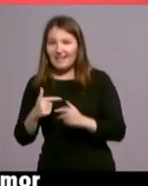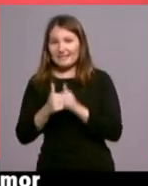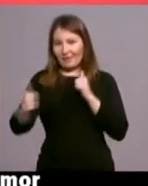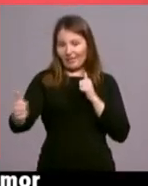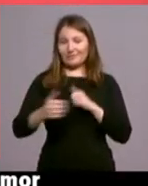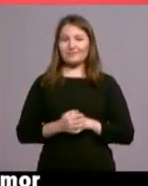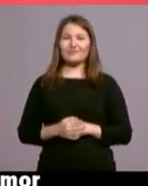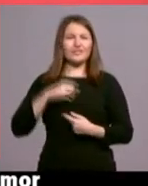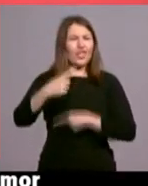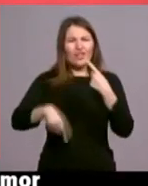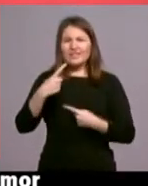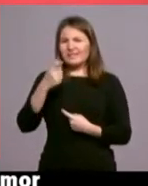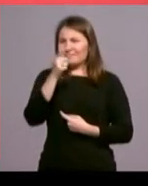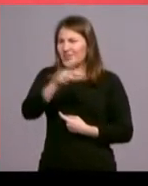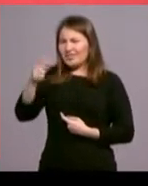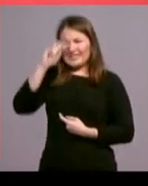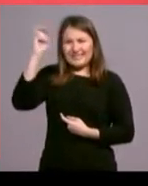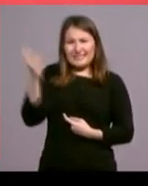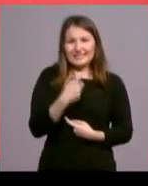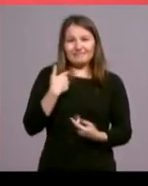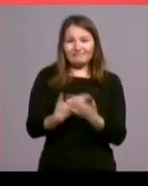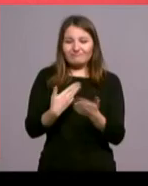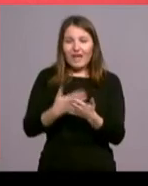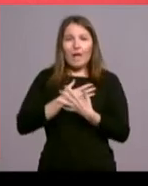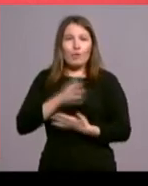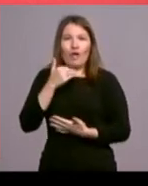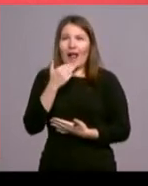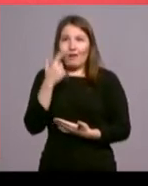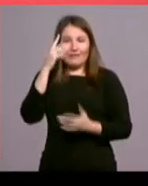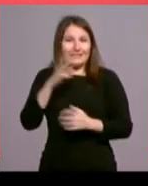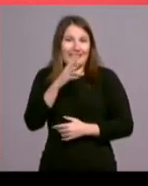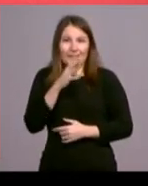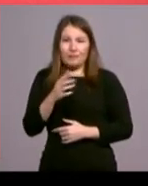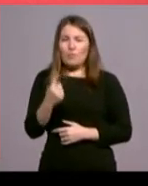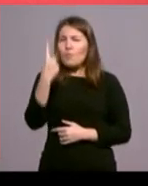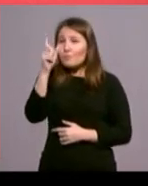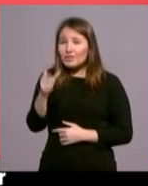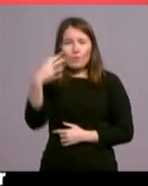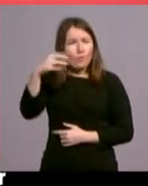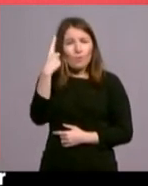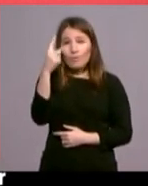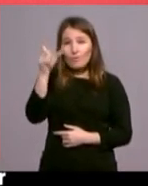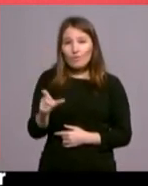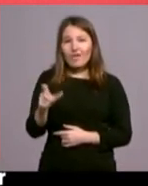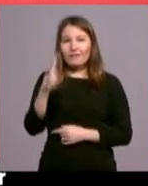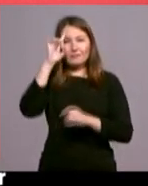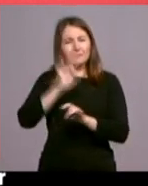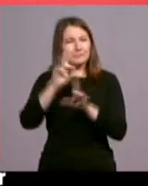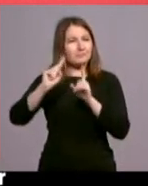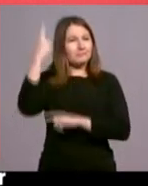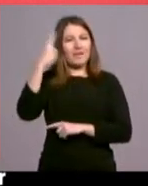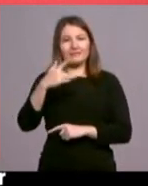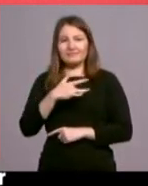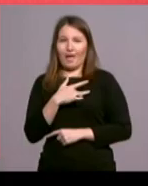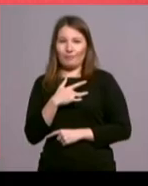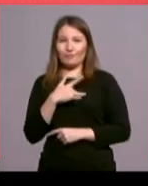miles de personas demuestran su amor a través de una locura. Pero hay una persona, solo una, que sin duda hizo la mayor locura de